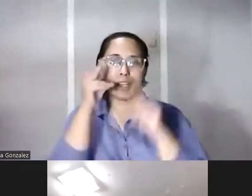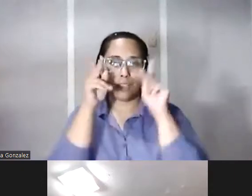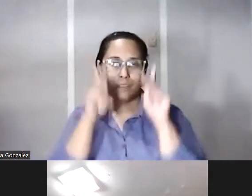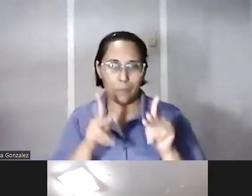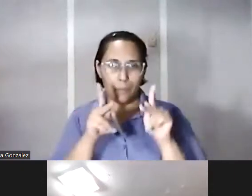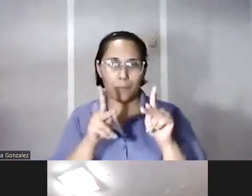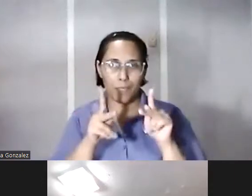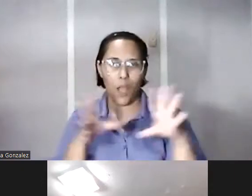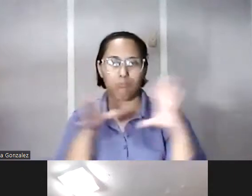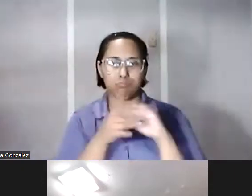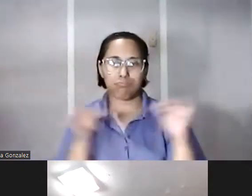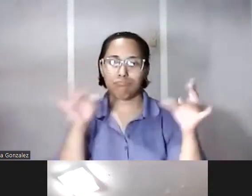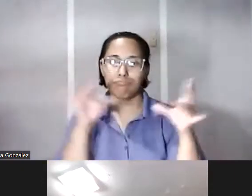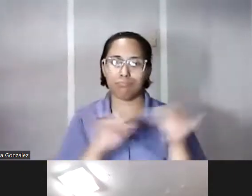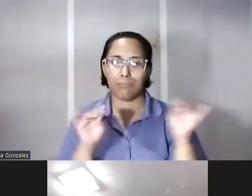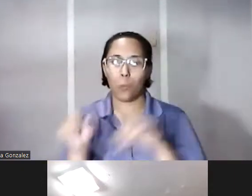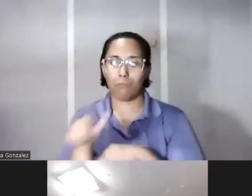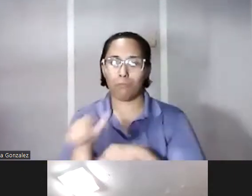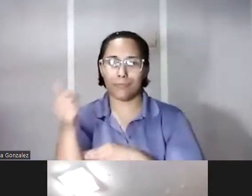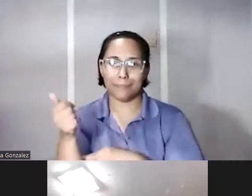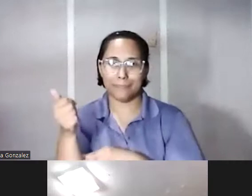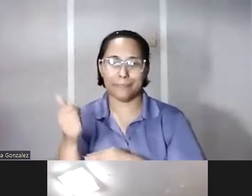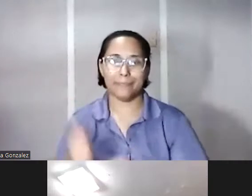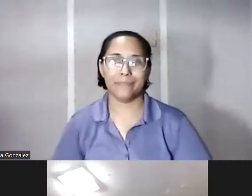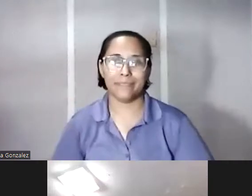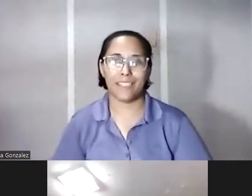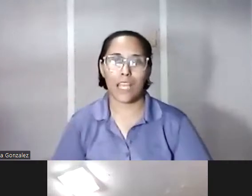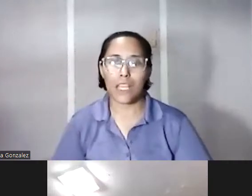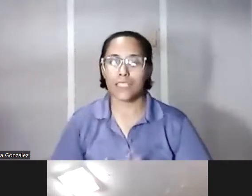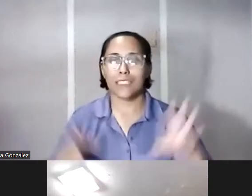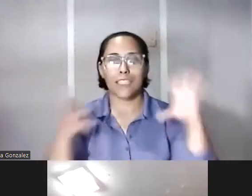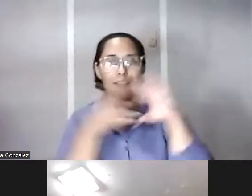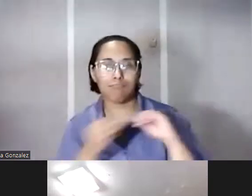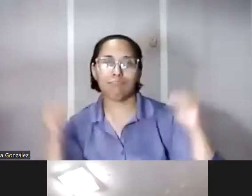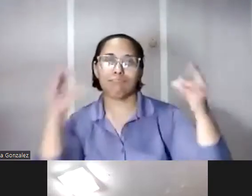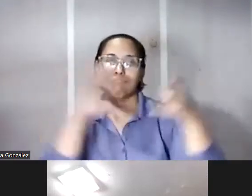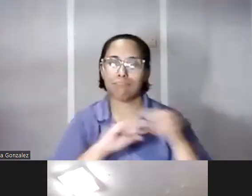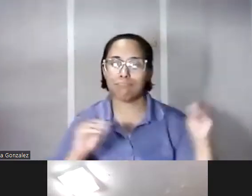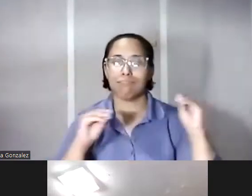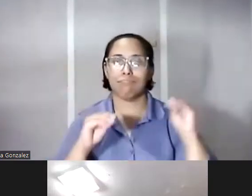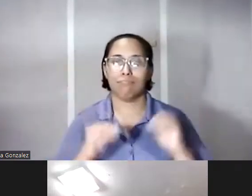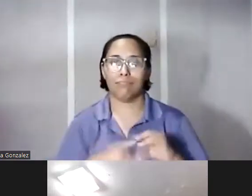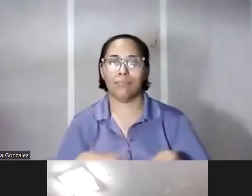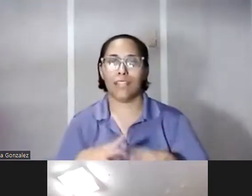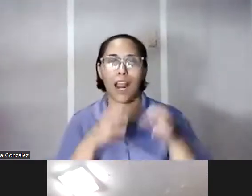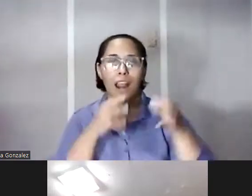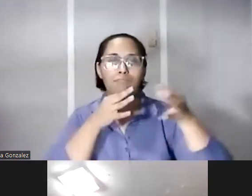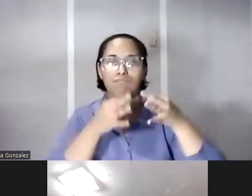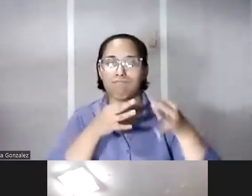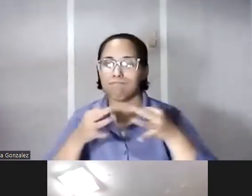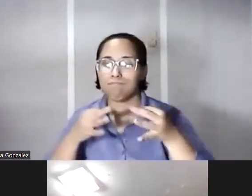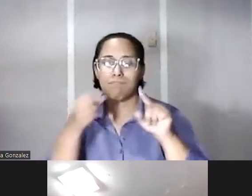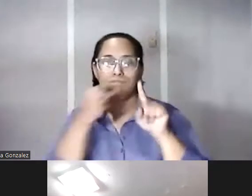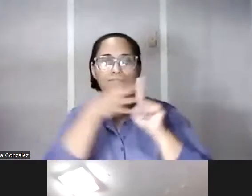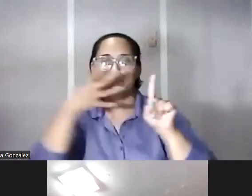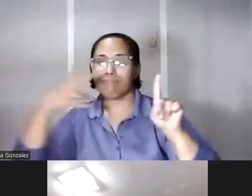contándole algo a otra ese narrar ese explicarte algo desde la oralidad